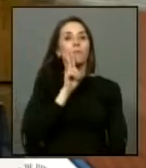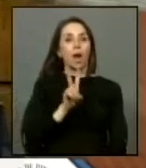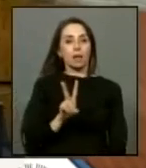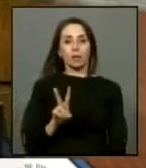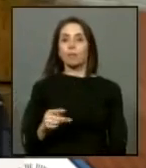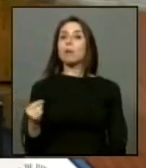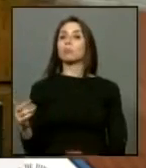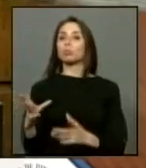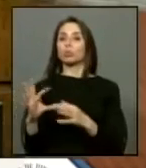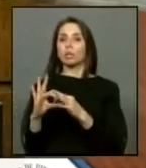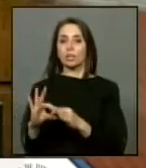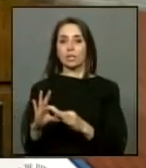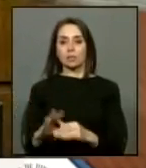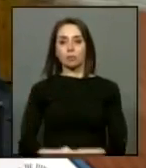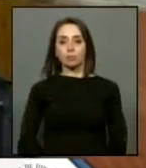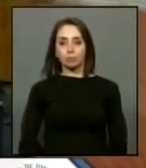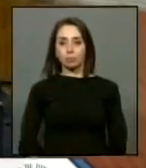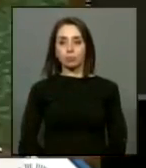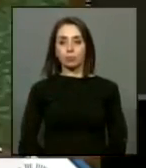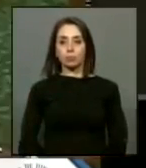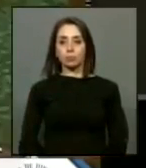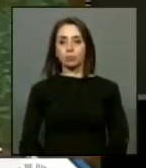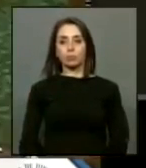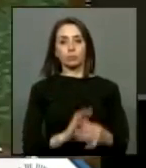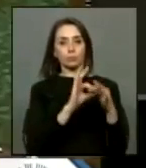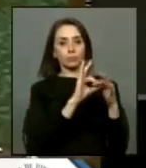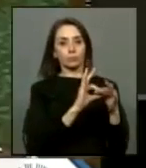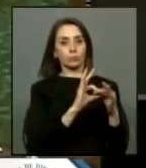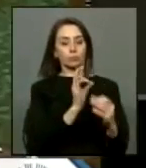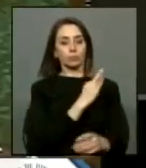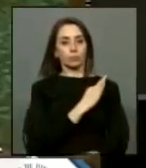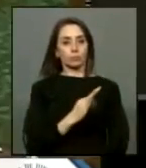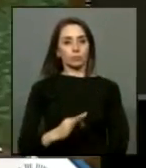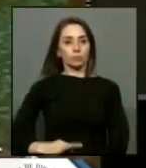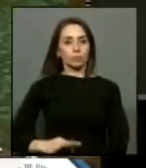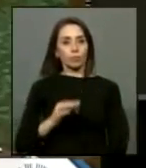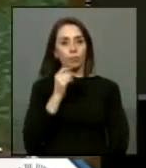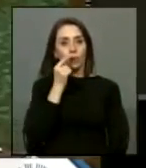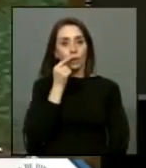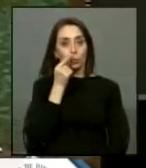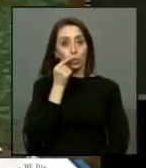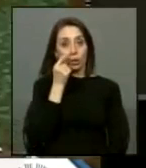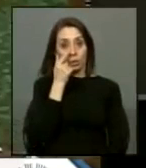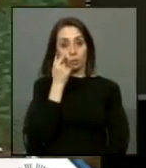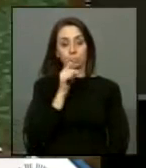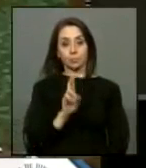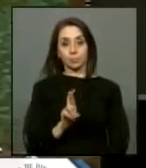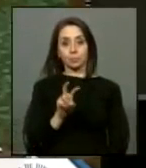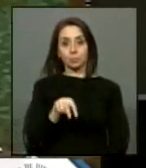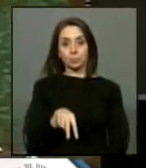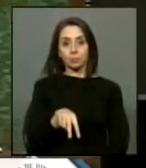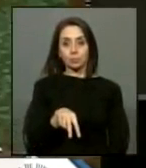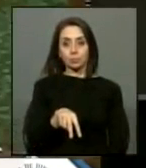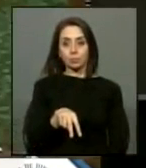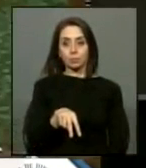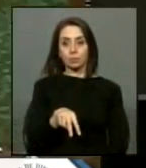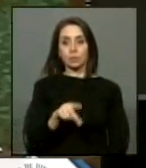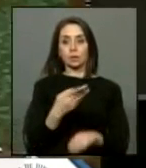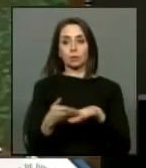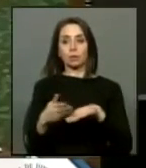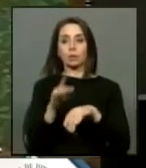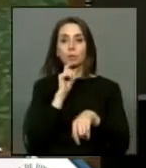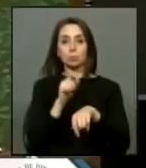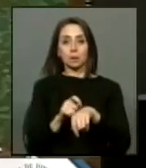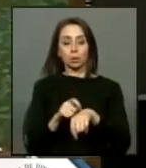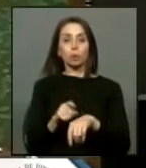Presidenta, muchas gracias. Gracias, diputado. A Renovación Nacional aún le quedan minutos.